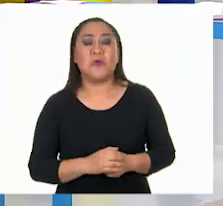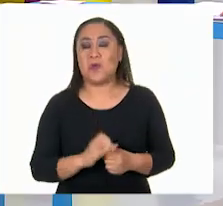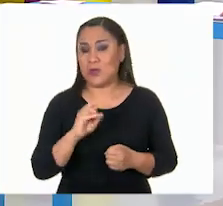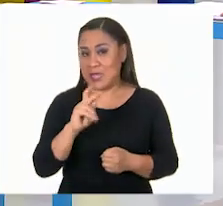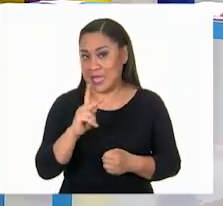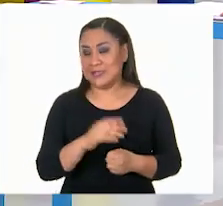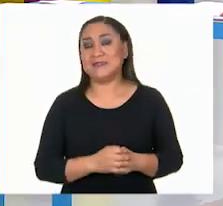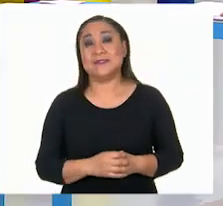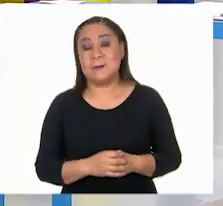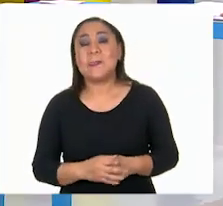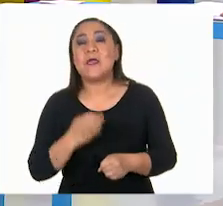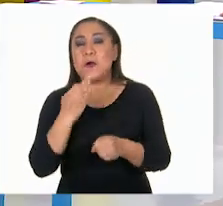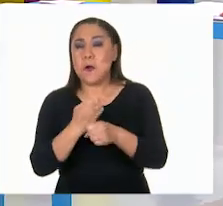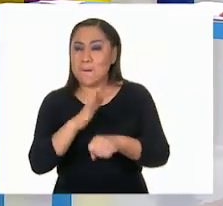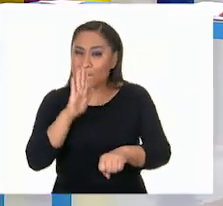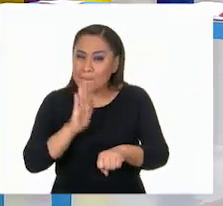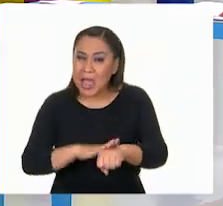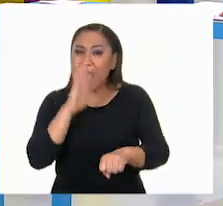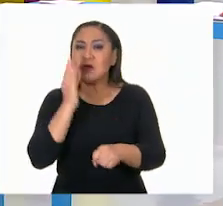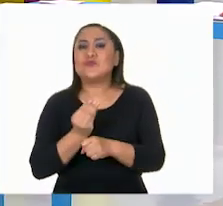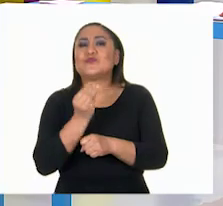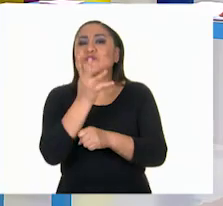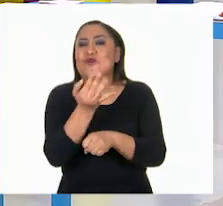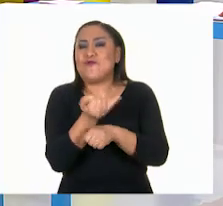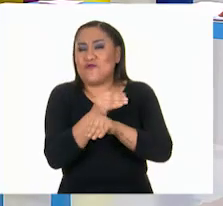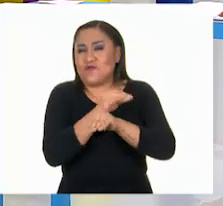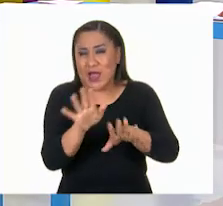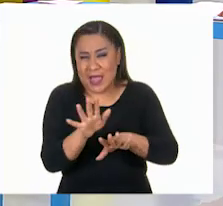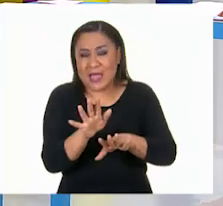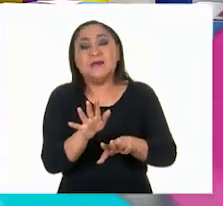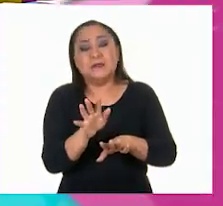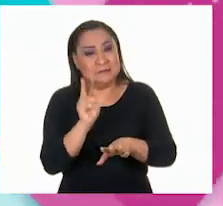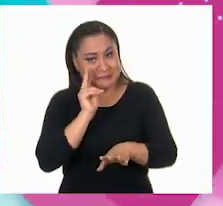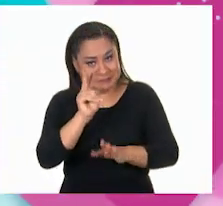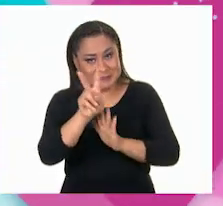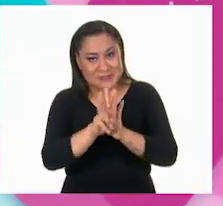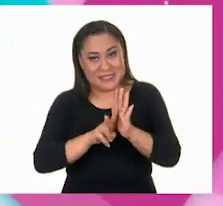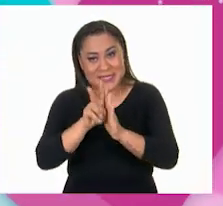niños? Sí, para ampliar la información del tema de hoy, vamos a ver el siguiente video.